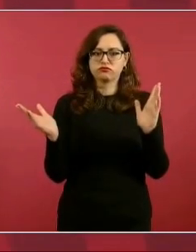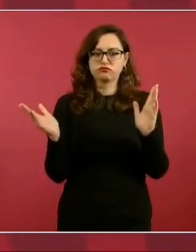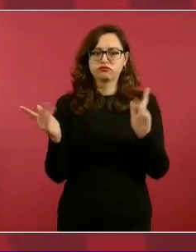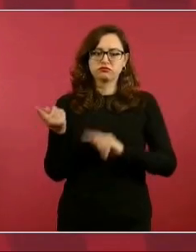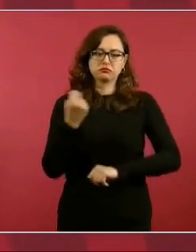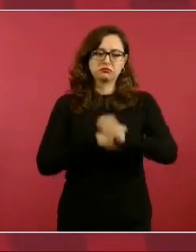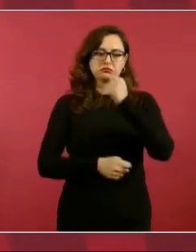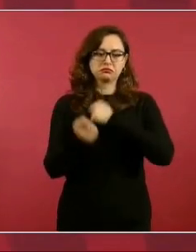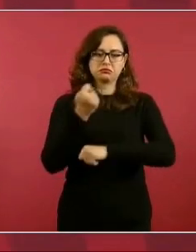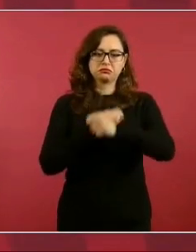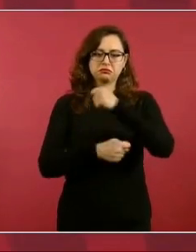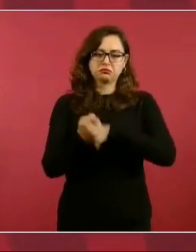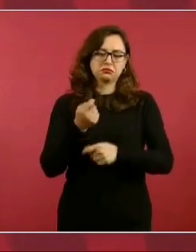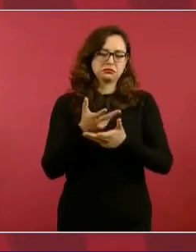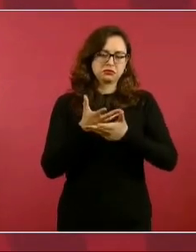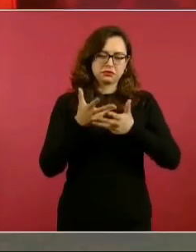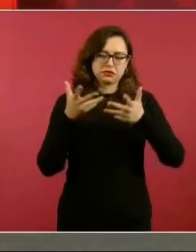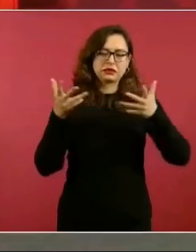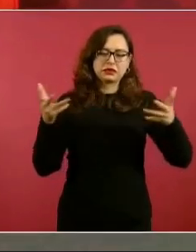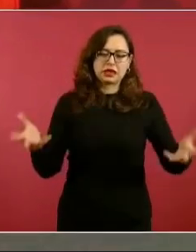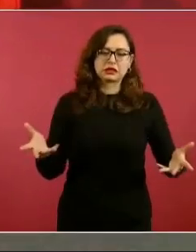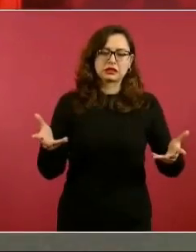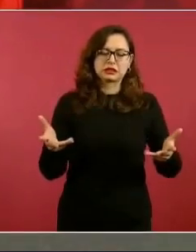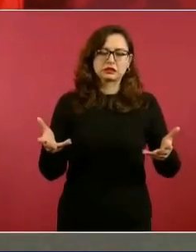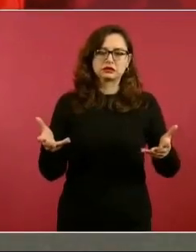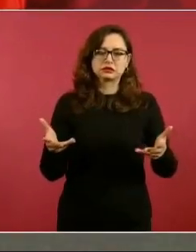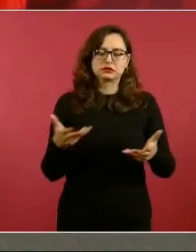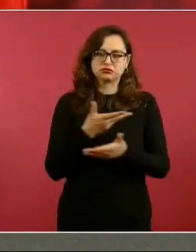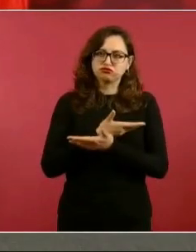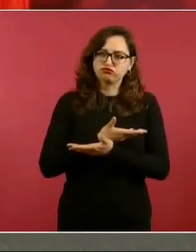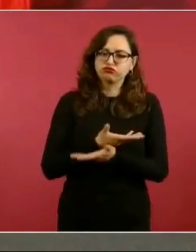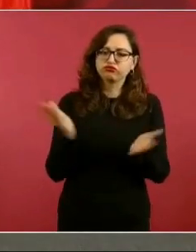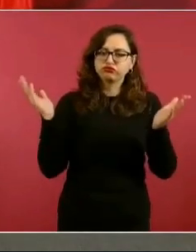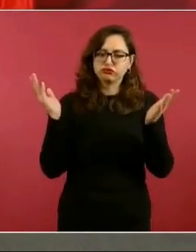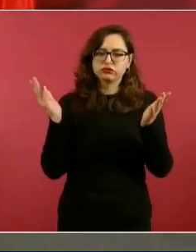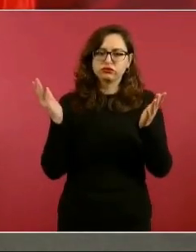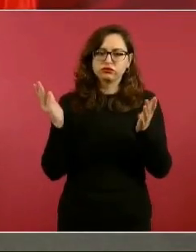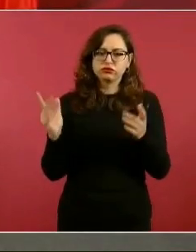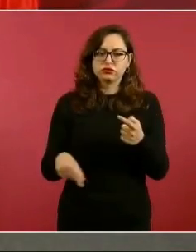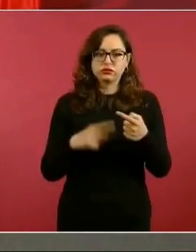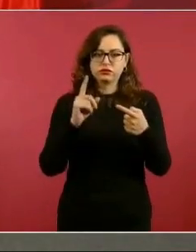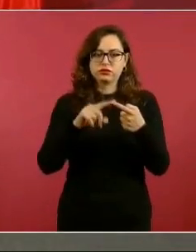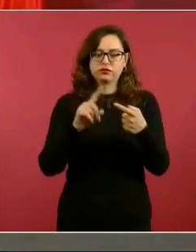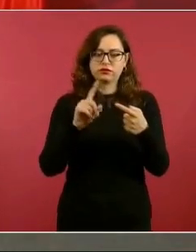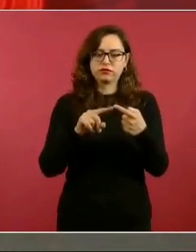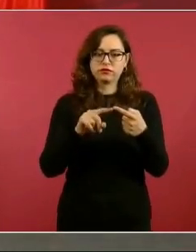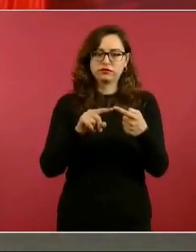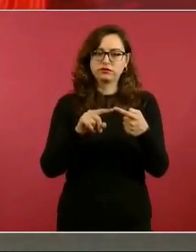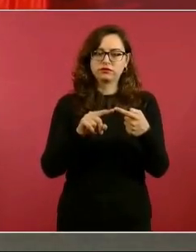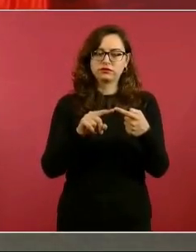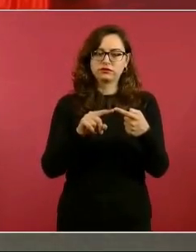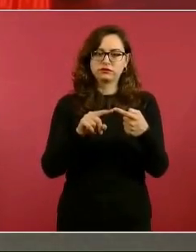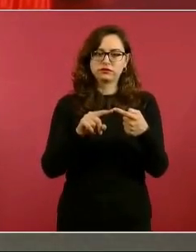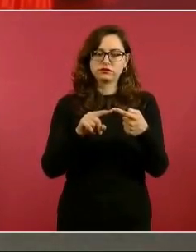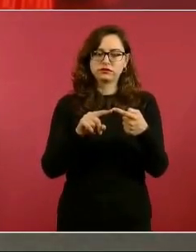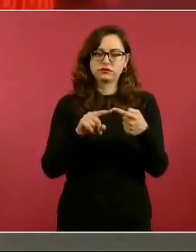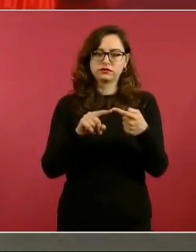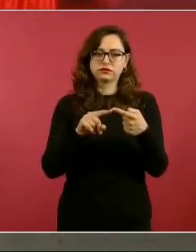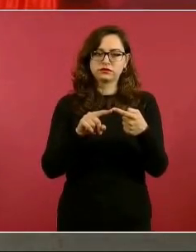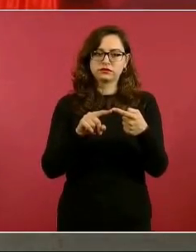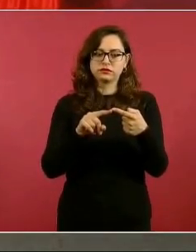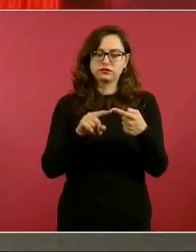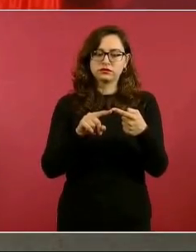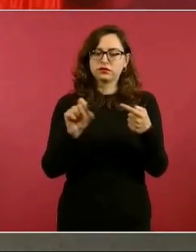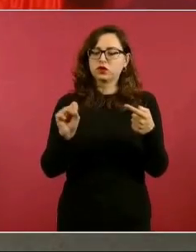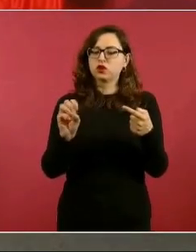tiendas o cadenas de tiendas. el primero fue el de